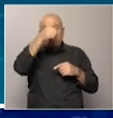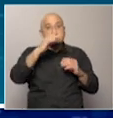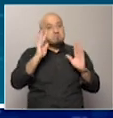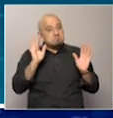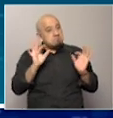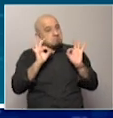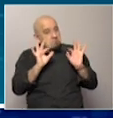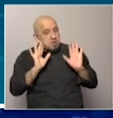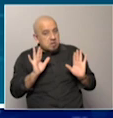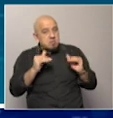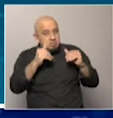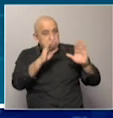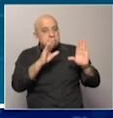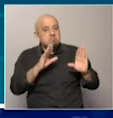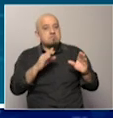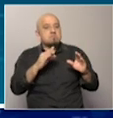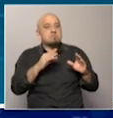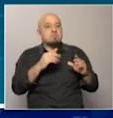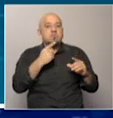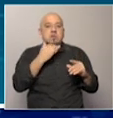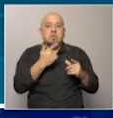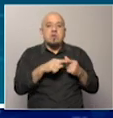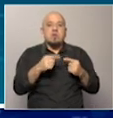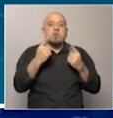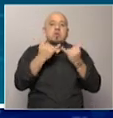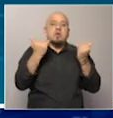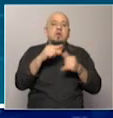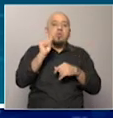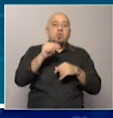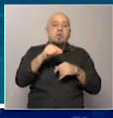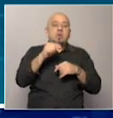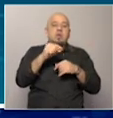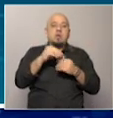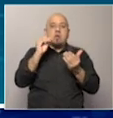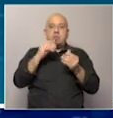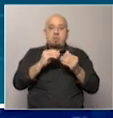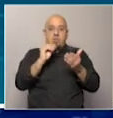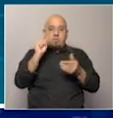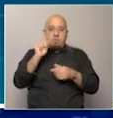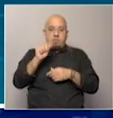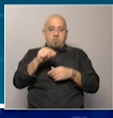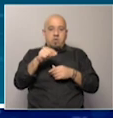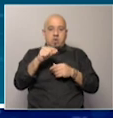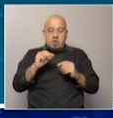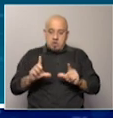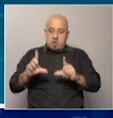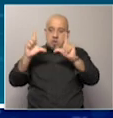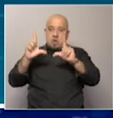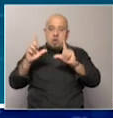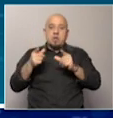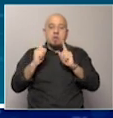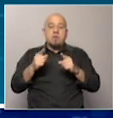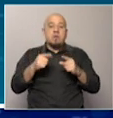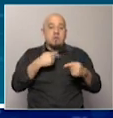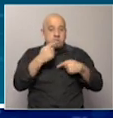Así como un día nos dice, por ejemplo, cualquier cosa en Twitter y realmente uno podría hasta ser sarcástico. Por otro lado, también